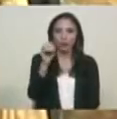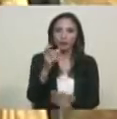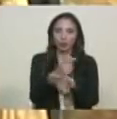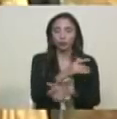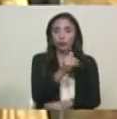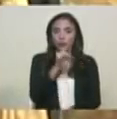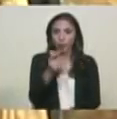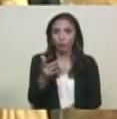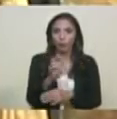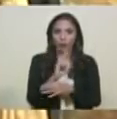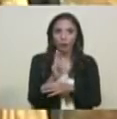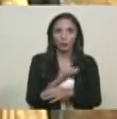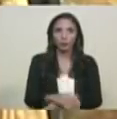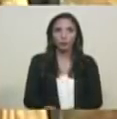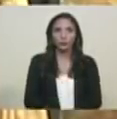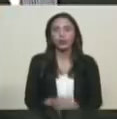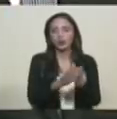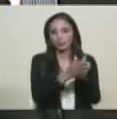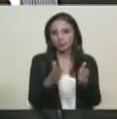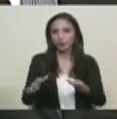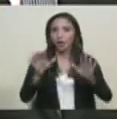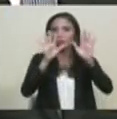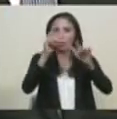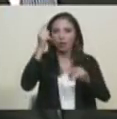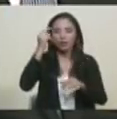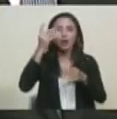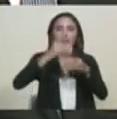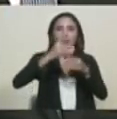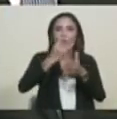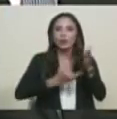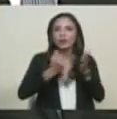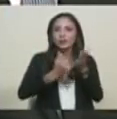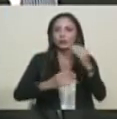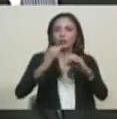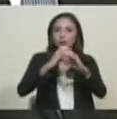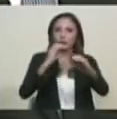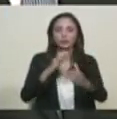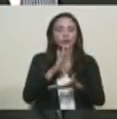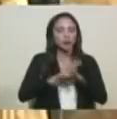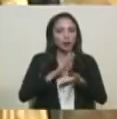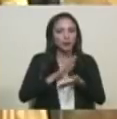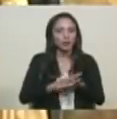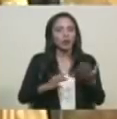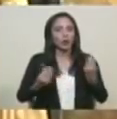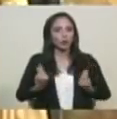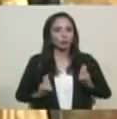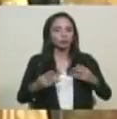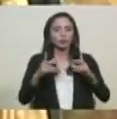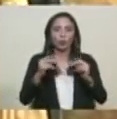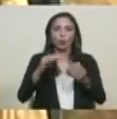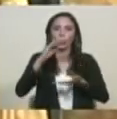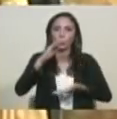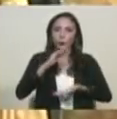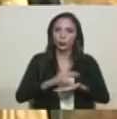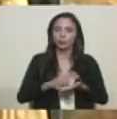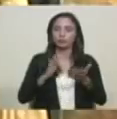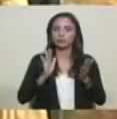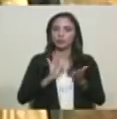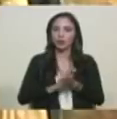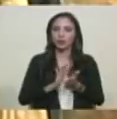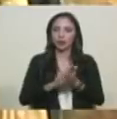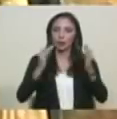que bueno, anuncio que se extiende en 10 días el censo de transporte, calma y cordura. Y